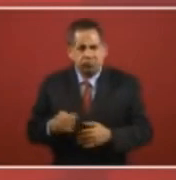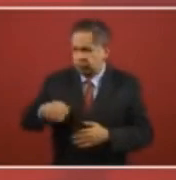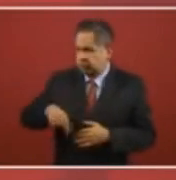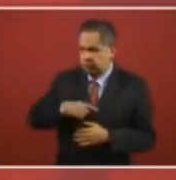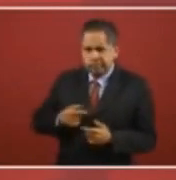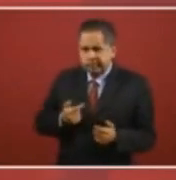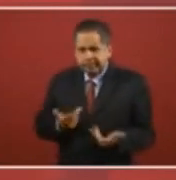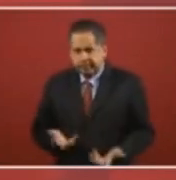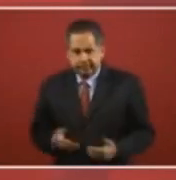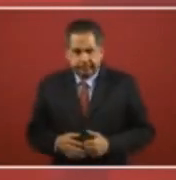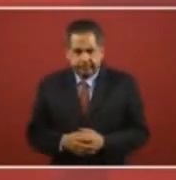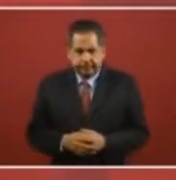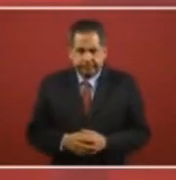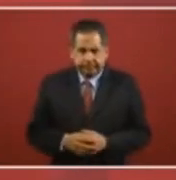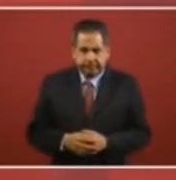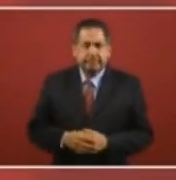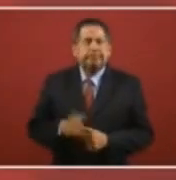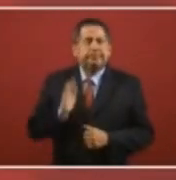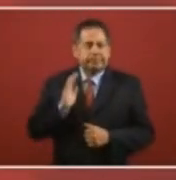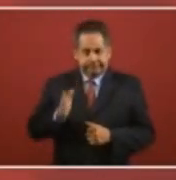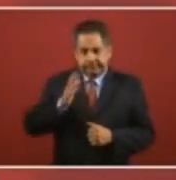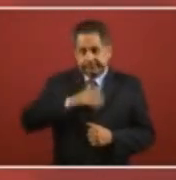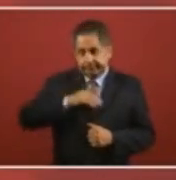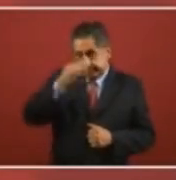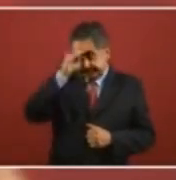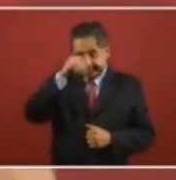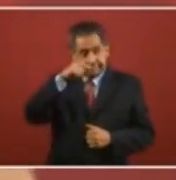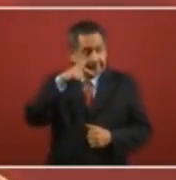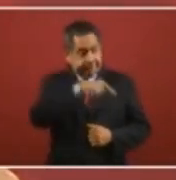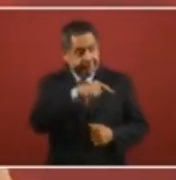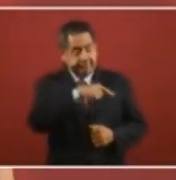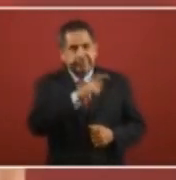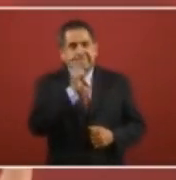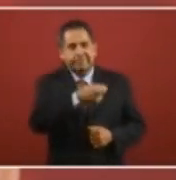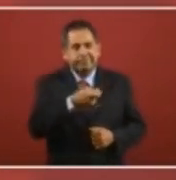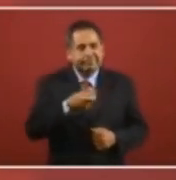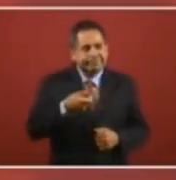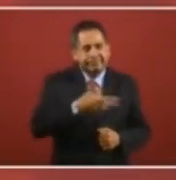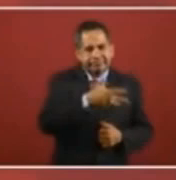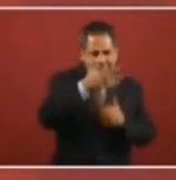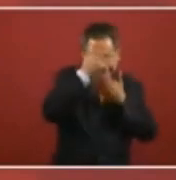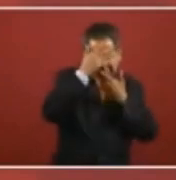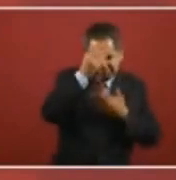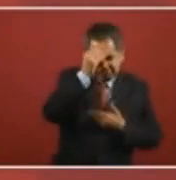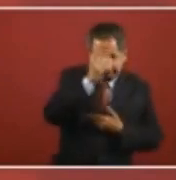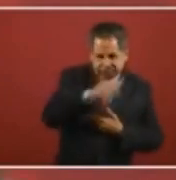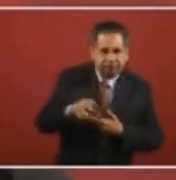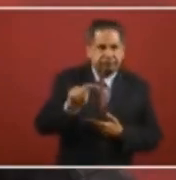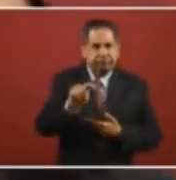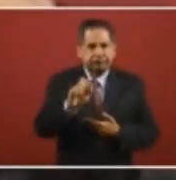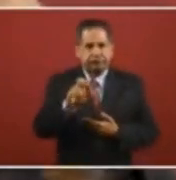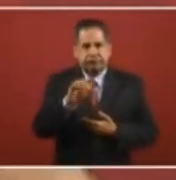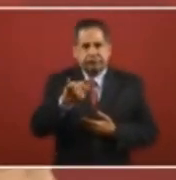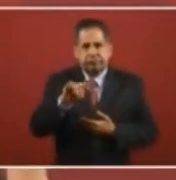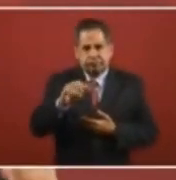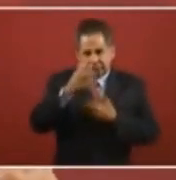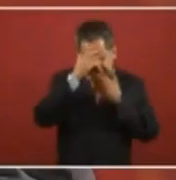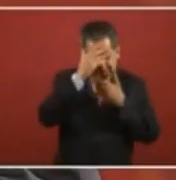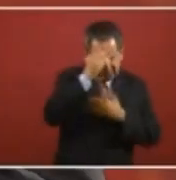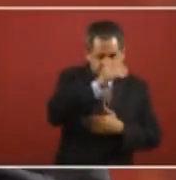hacer? Que sí sea considerado como un ataque terrorista, como ya ocurrió, porque eso nos va a permitir una serie de cosas.